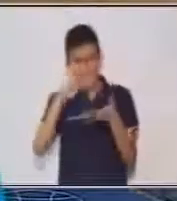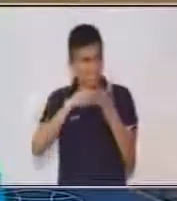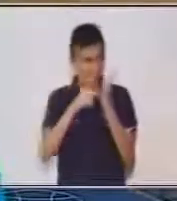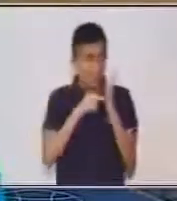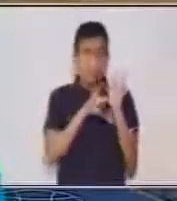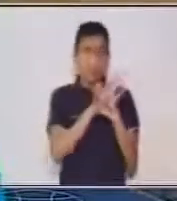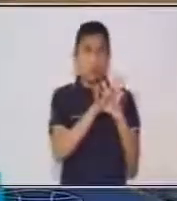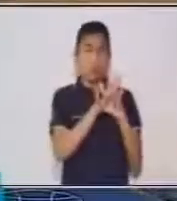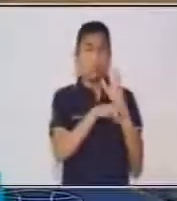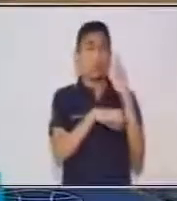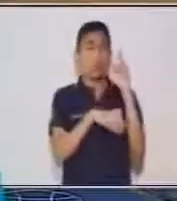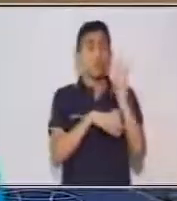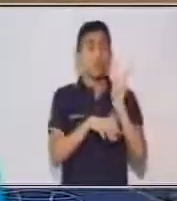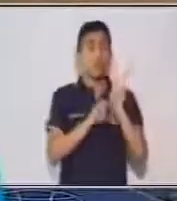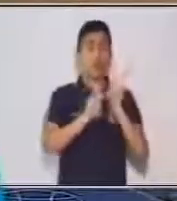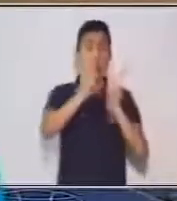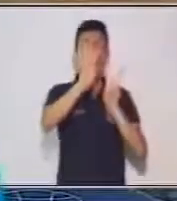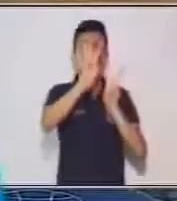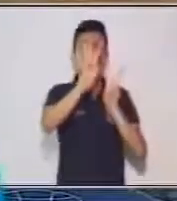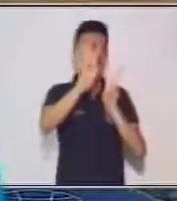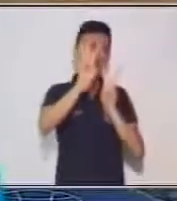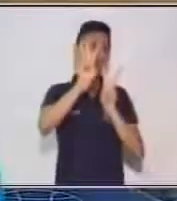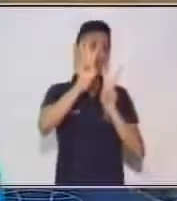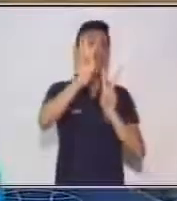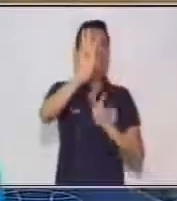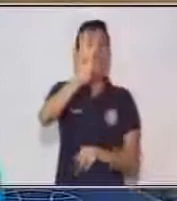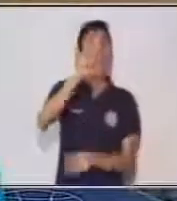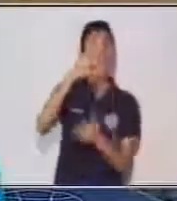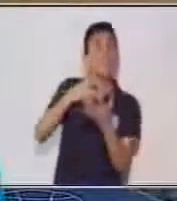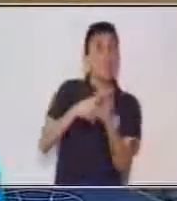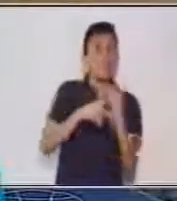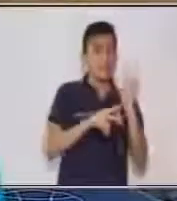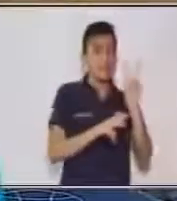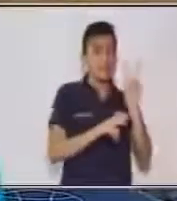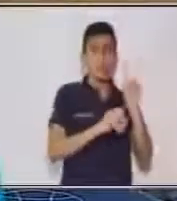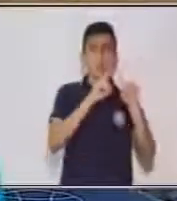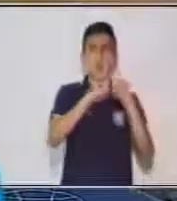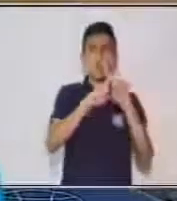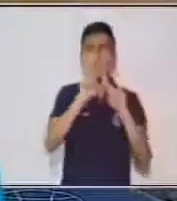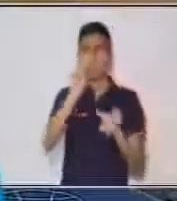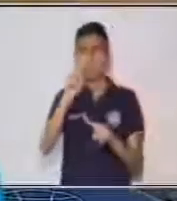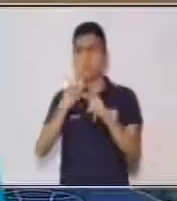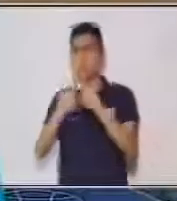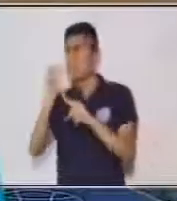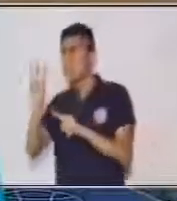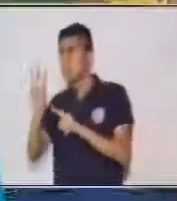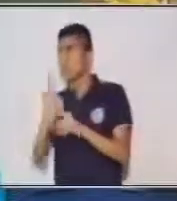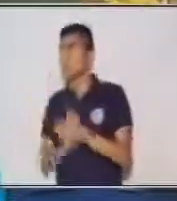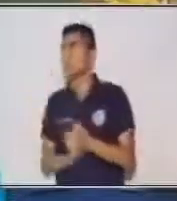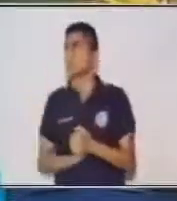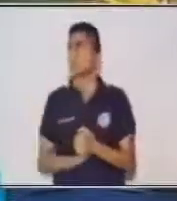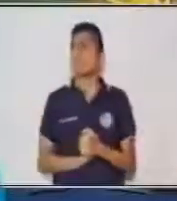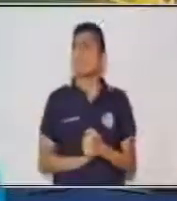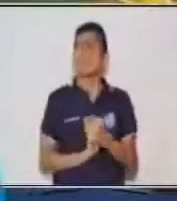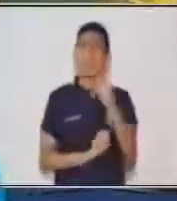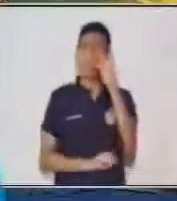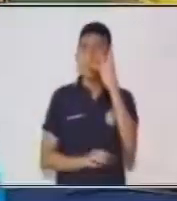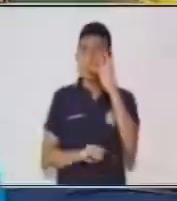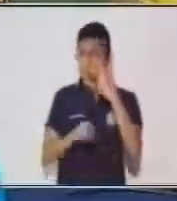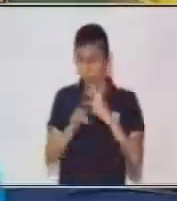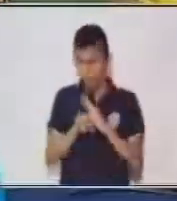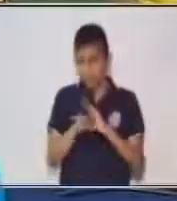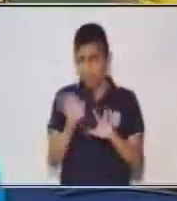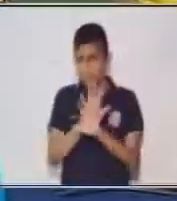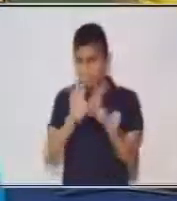multiplicativo entre sí, las cuantas veces. Excelente. Tres veces.